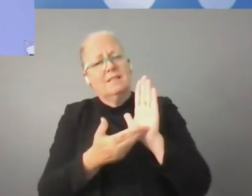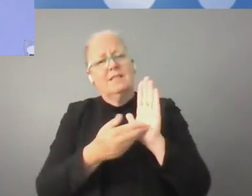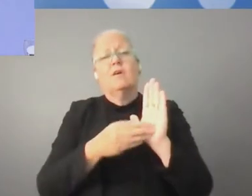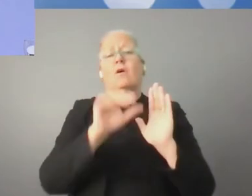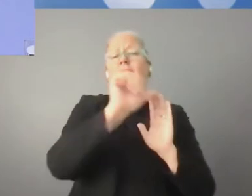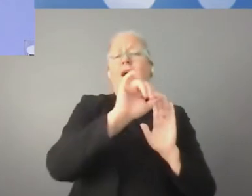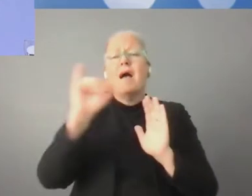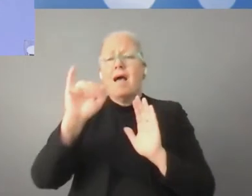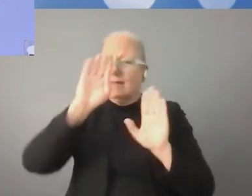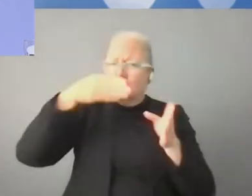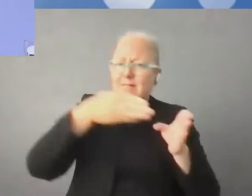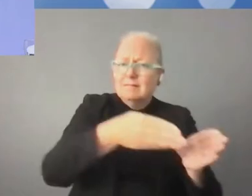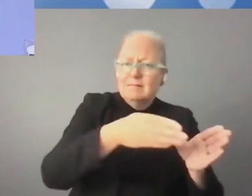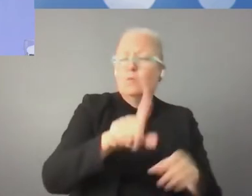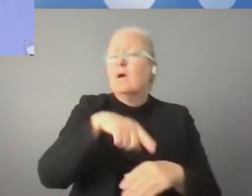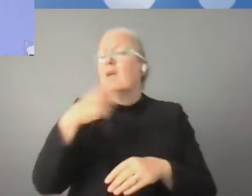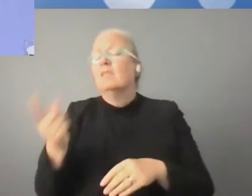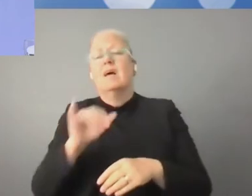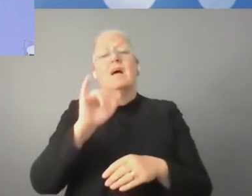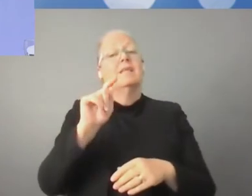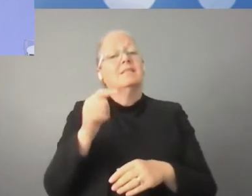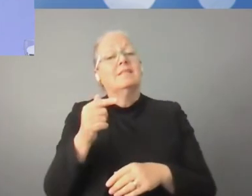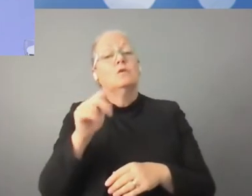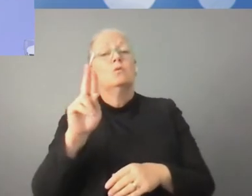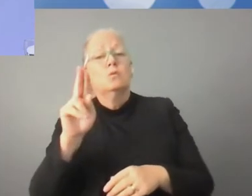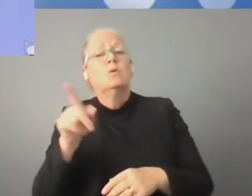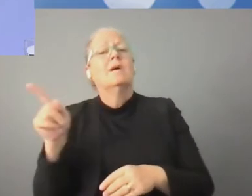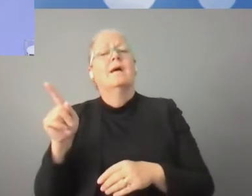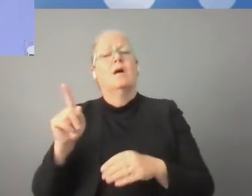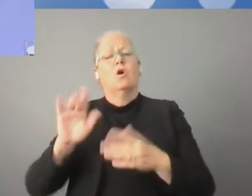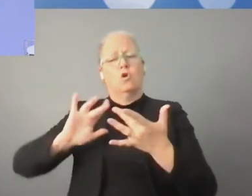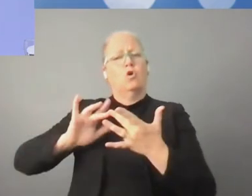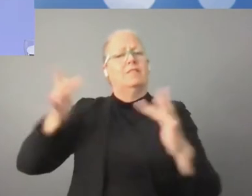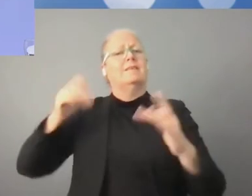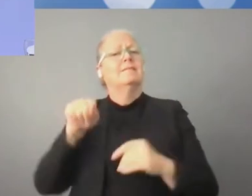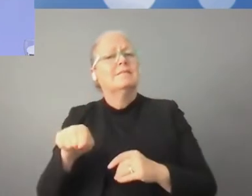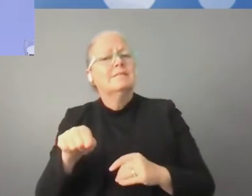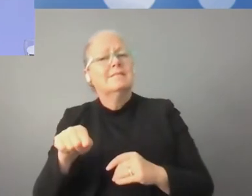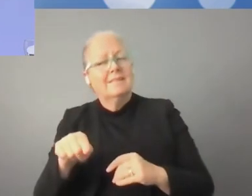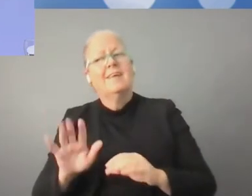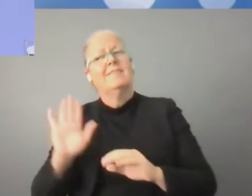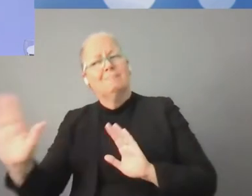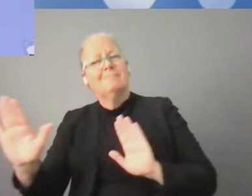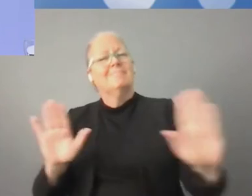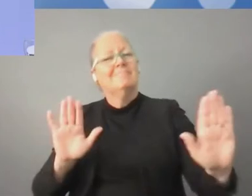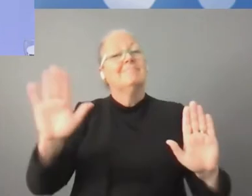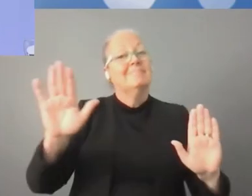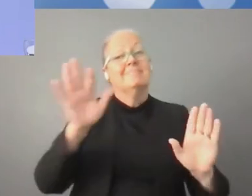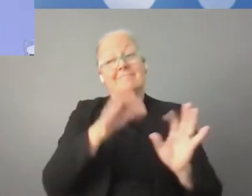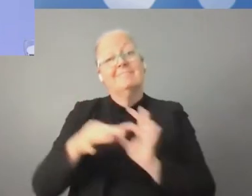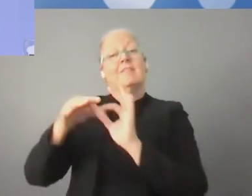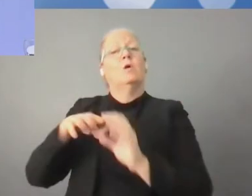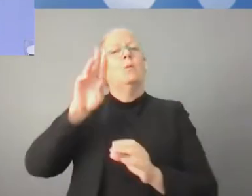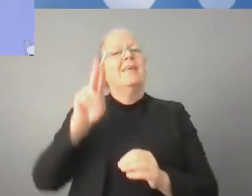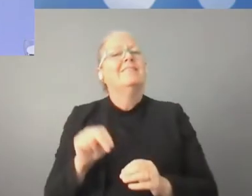participan son la UNESCO, que también participan en la creación de regulaciones en el ámbito, por